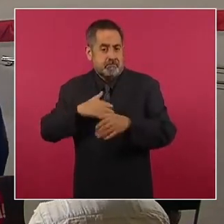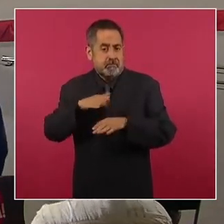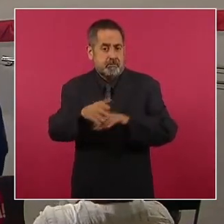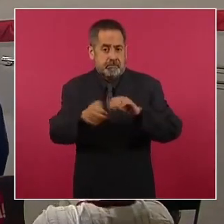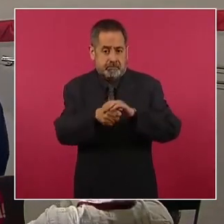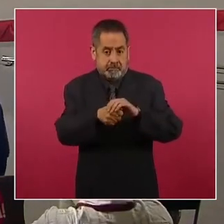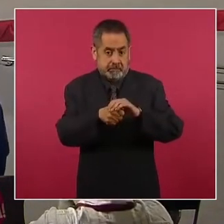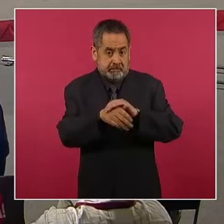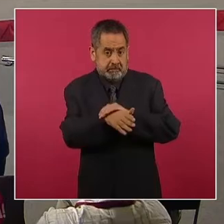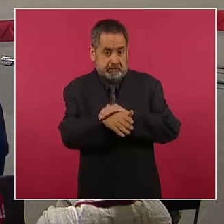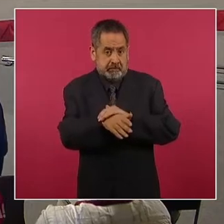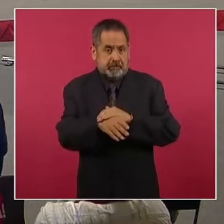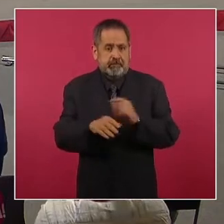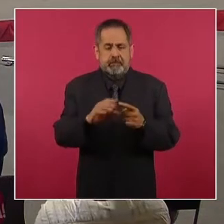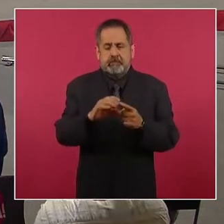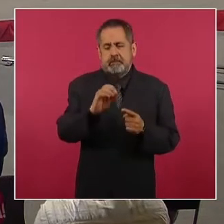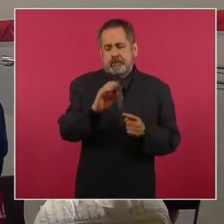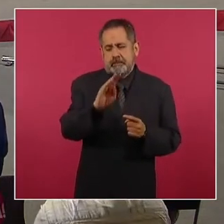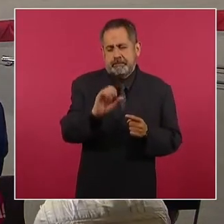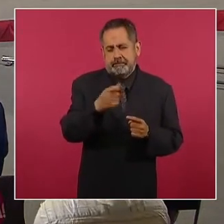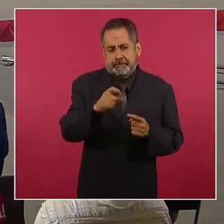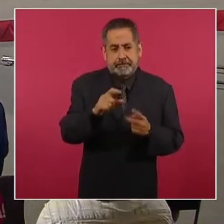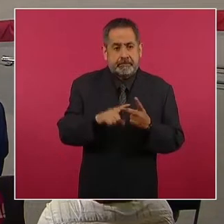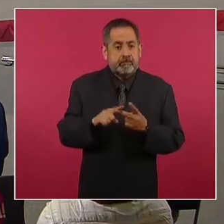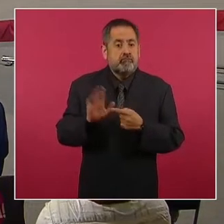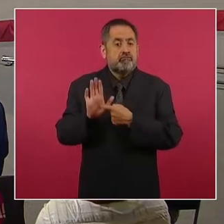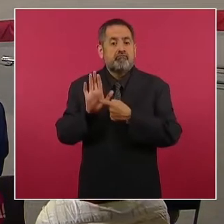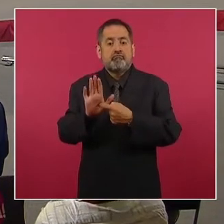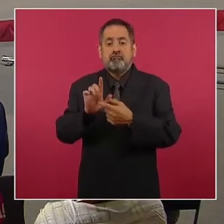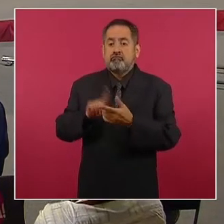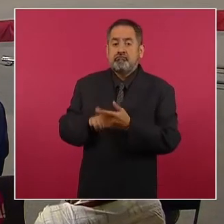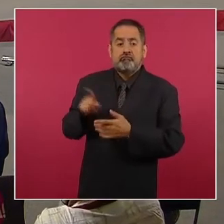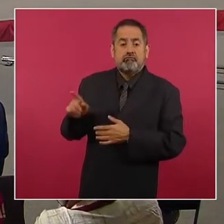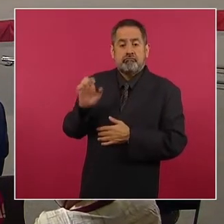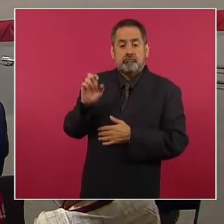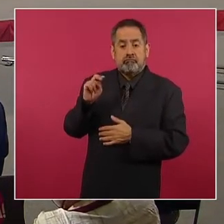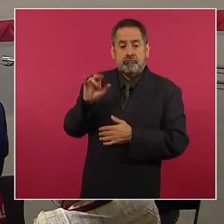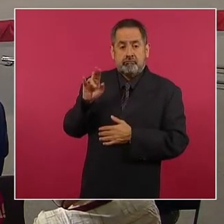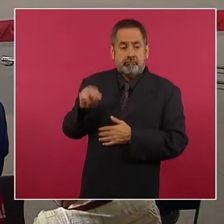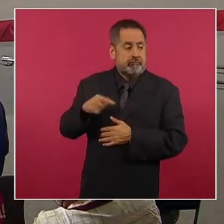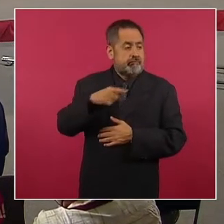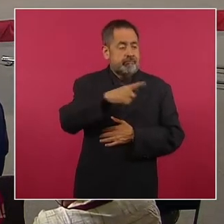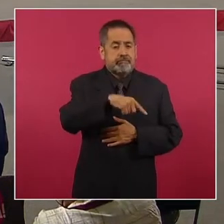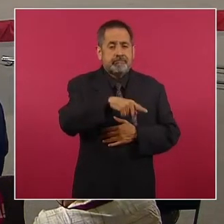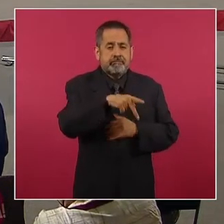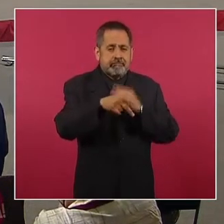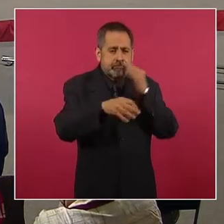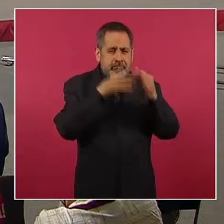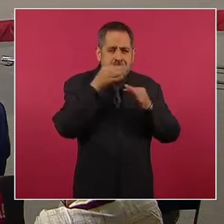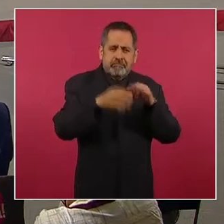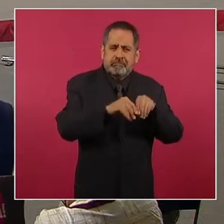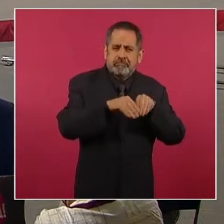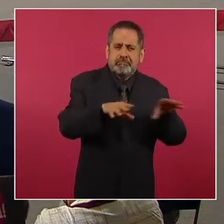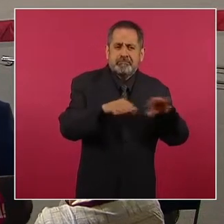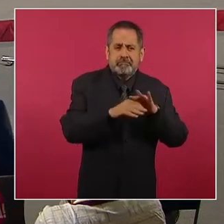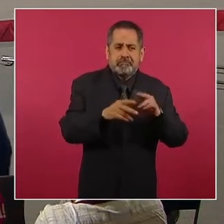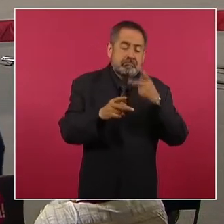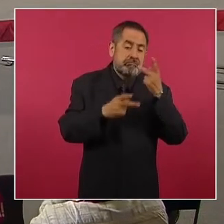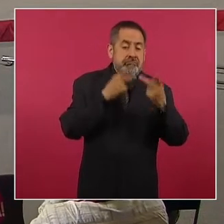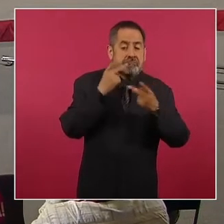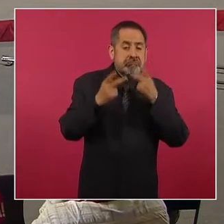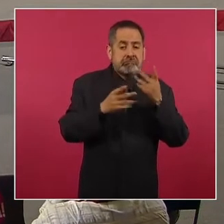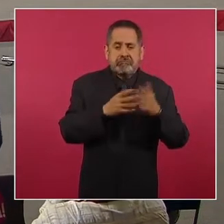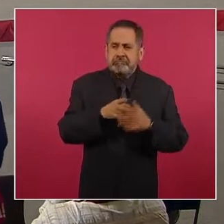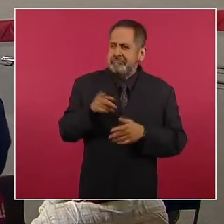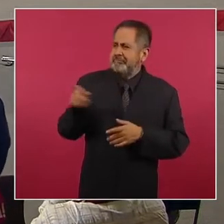Ayotzinapa, COVAC-Ayotzinapa, presentado por Alejandro Encinas, medios de comunicación y comentaristas reportaron